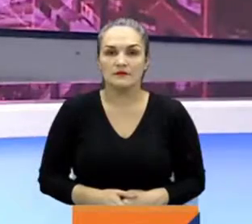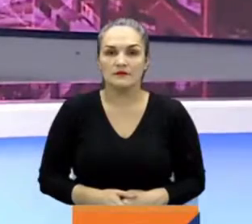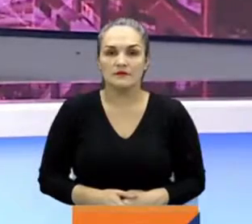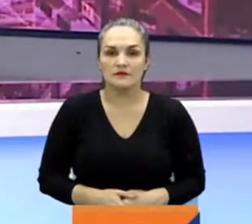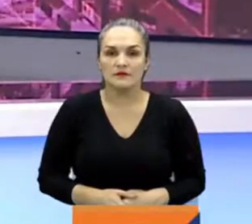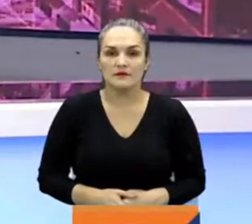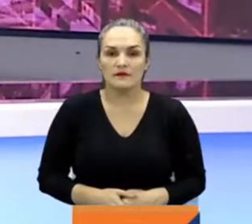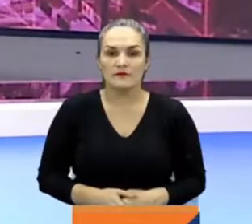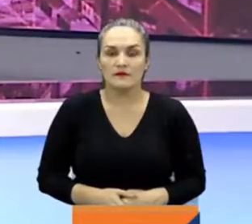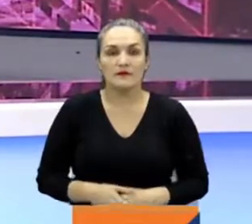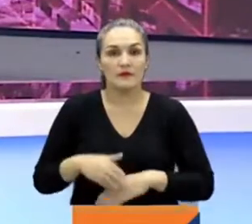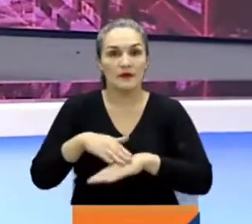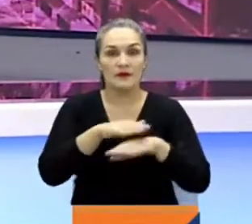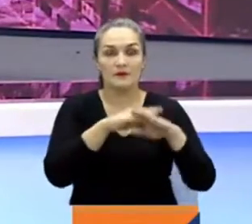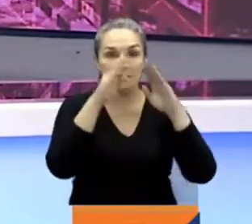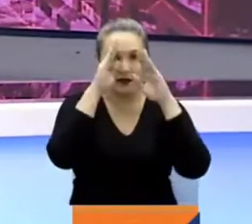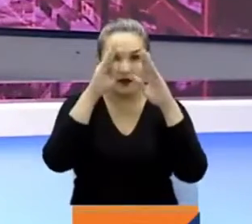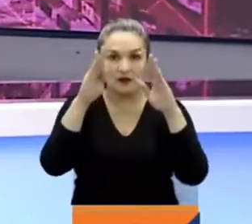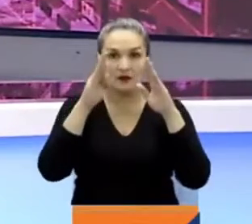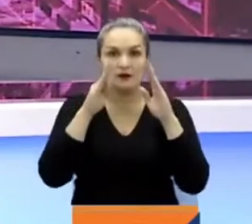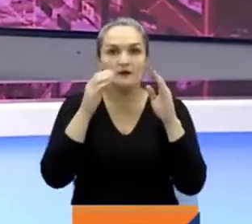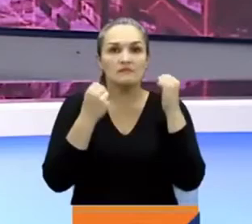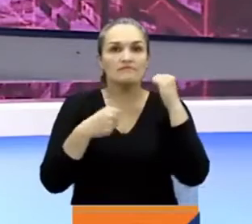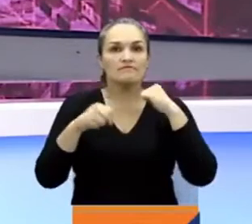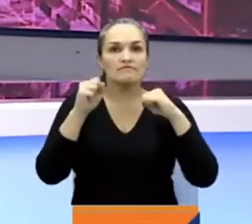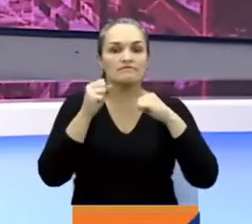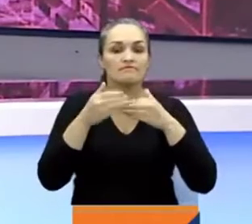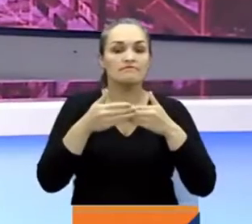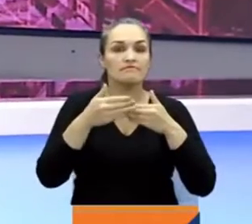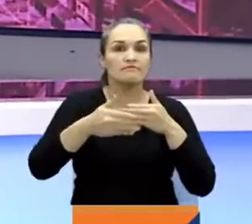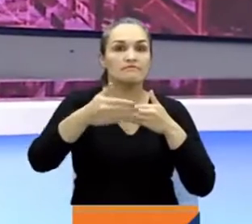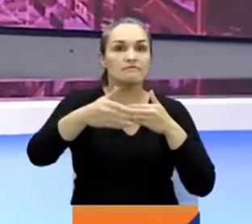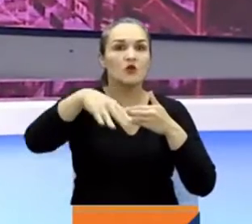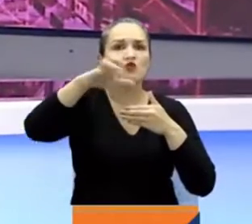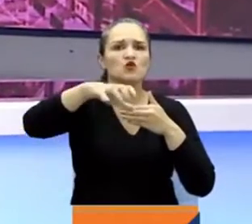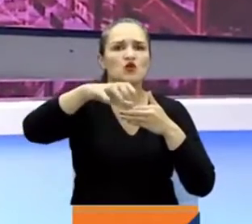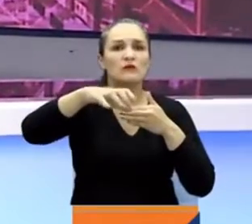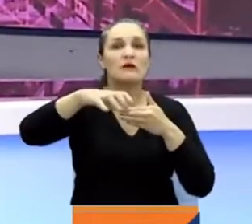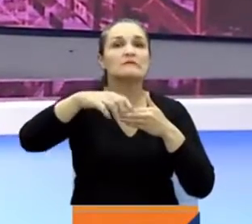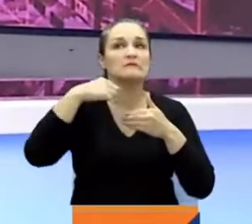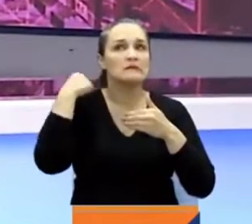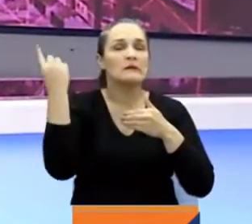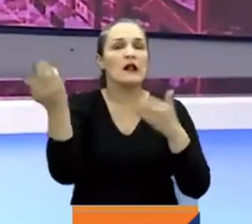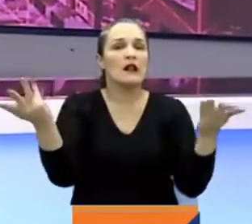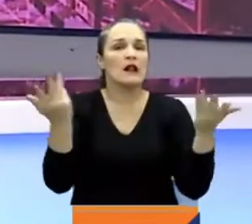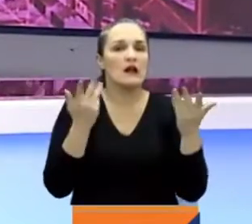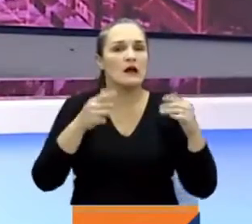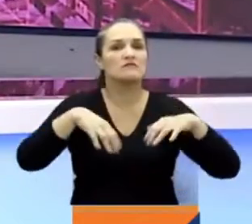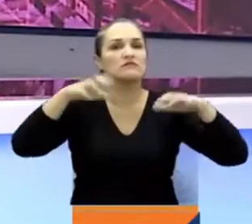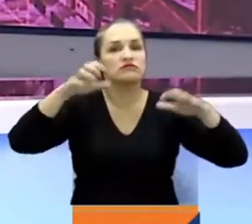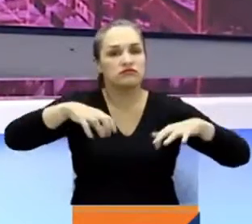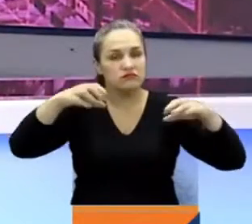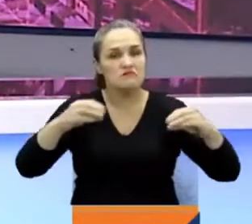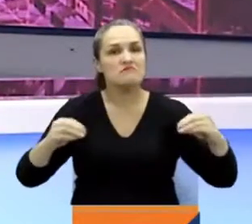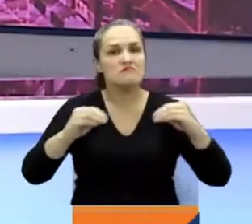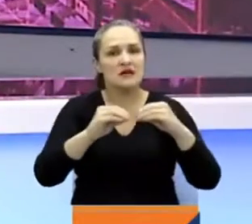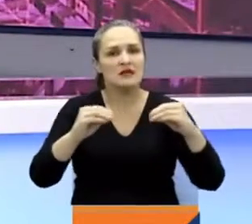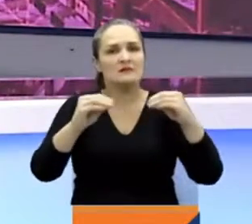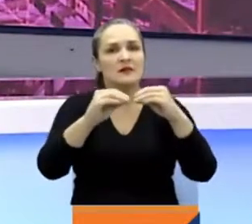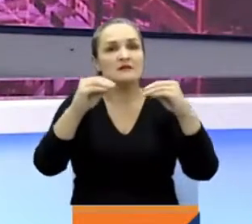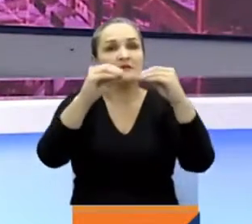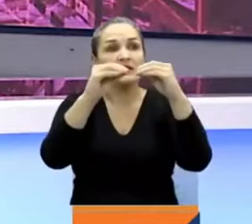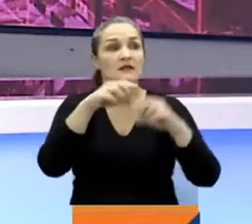Y mucha atención porque los pronósticos de lluvias no son alentadores. Y la acción de las precipitaciones tiene, por ejemplo,